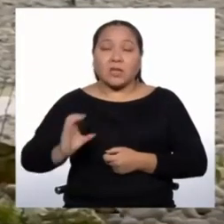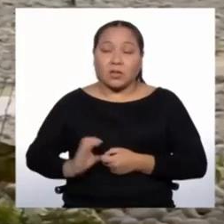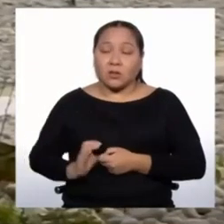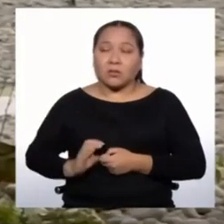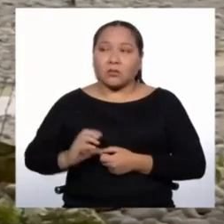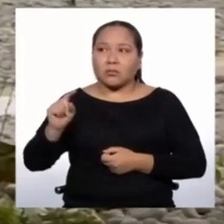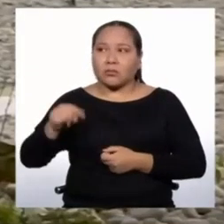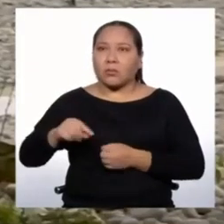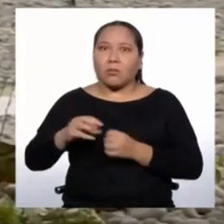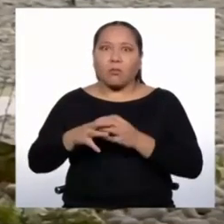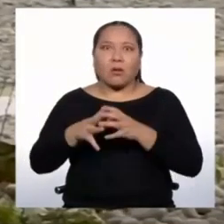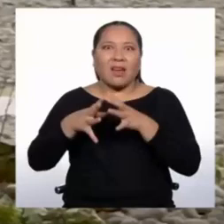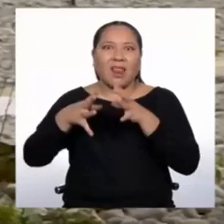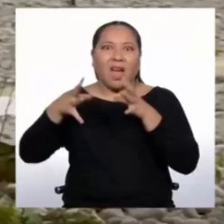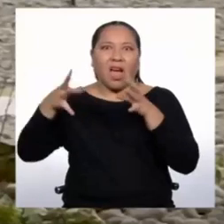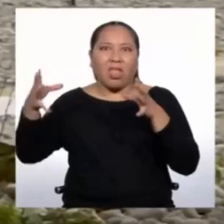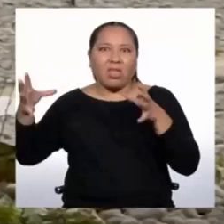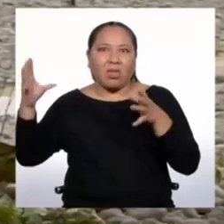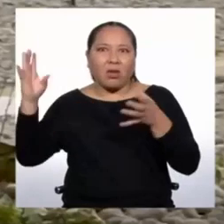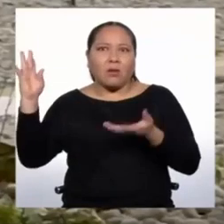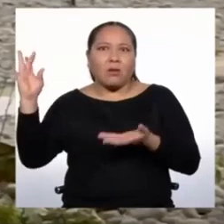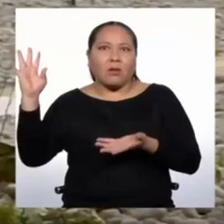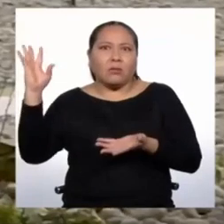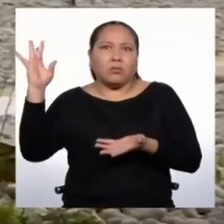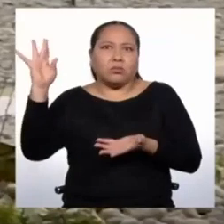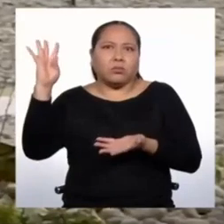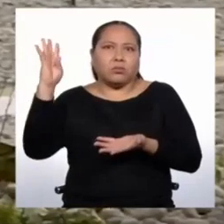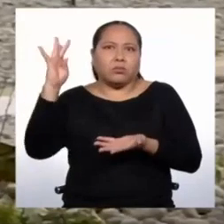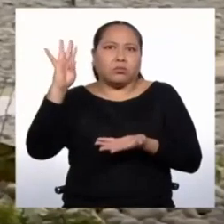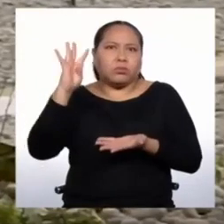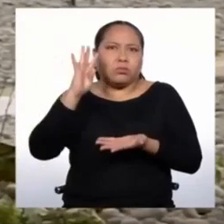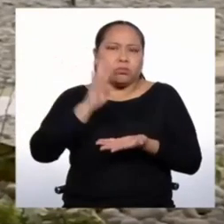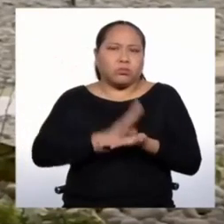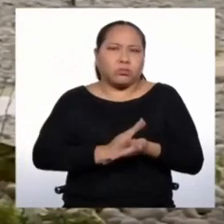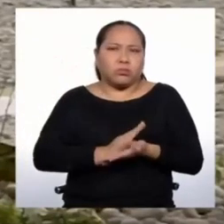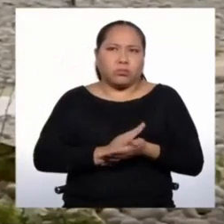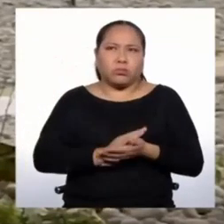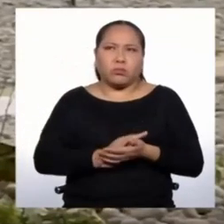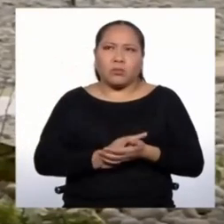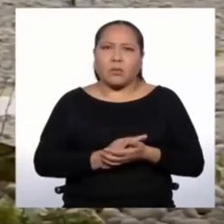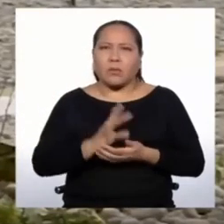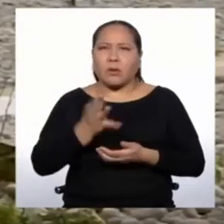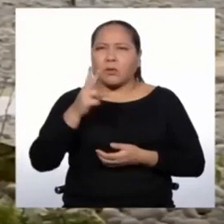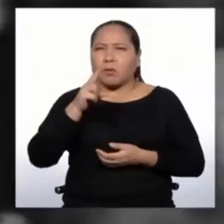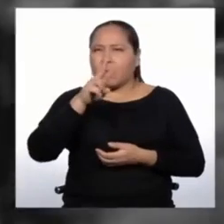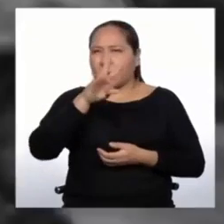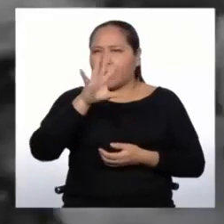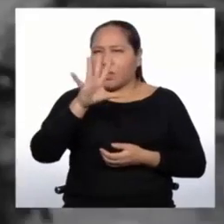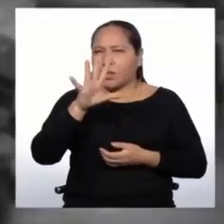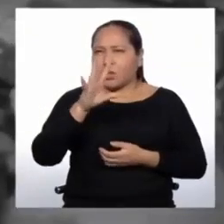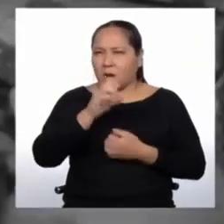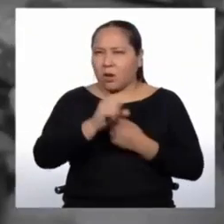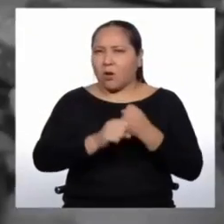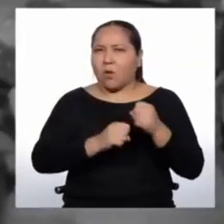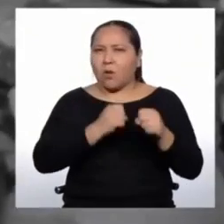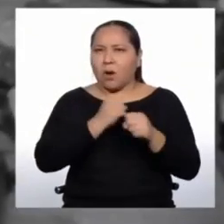grande que ha recibido al Perú en un periodo no muy largo, 25 años.